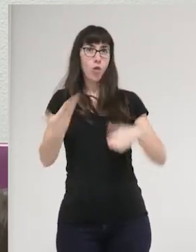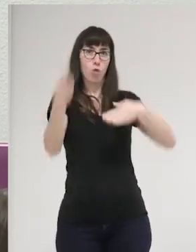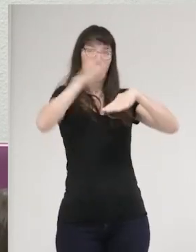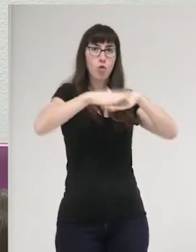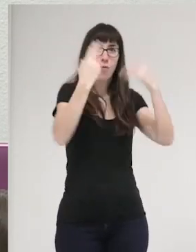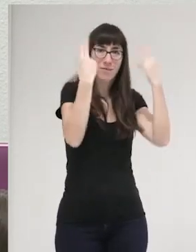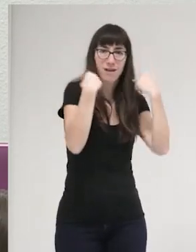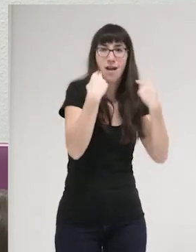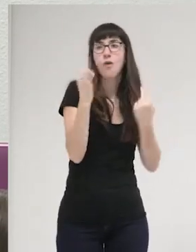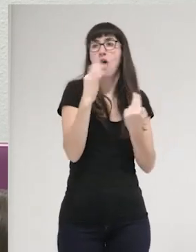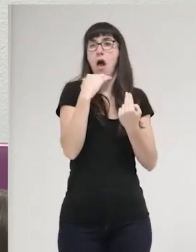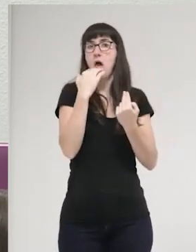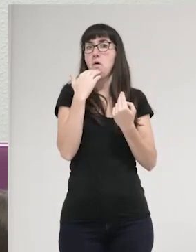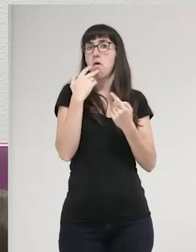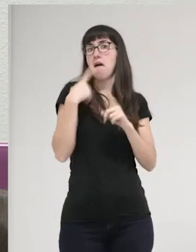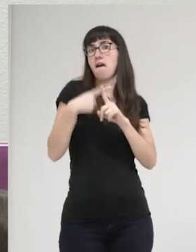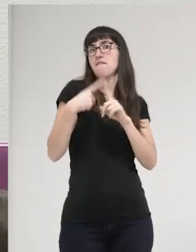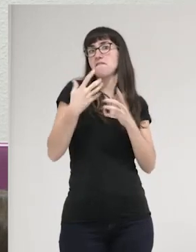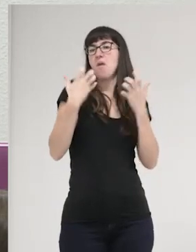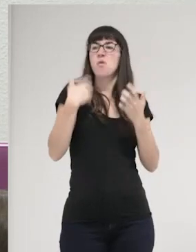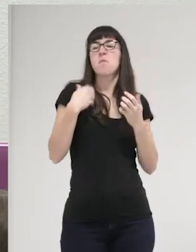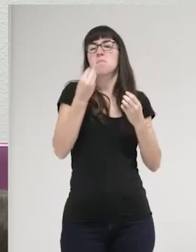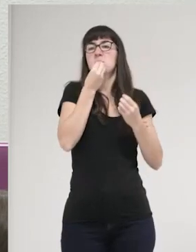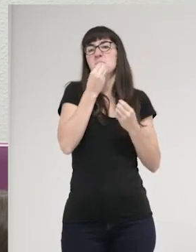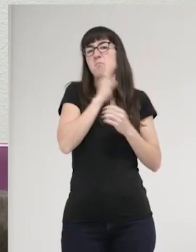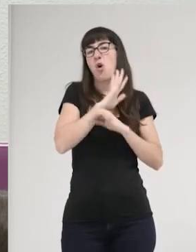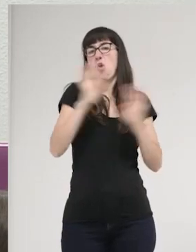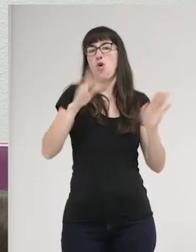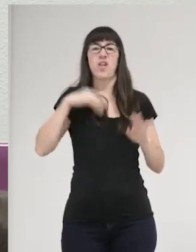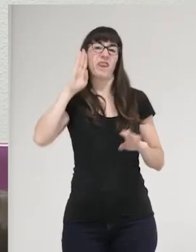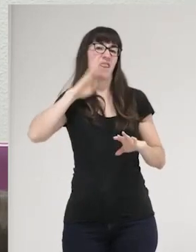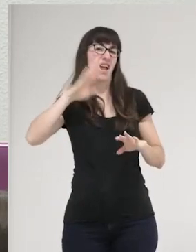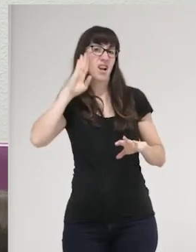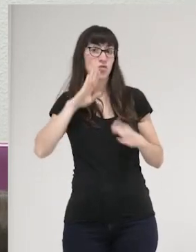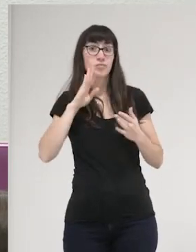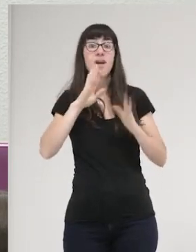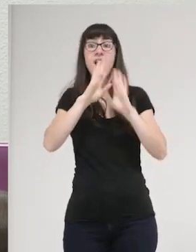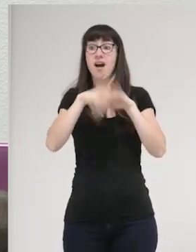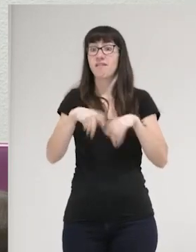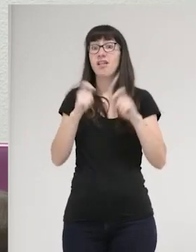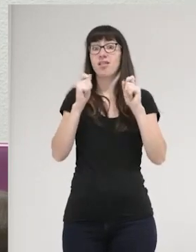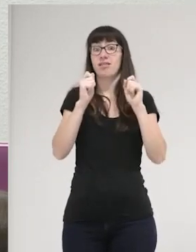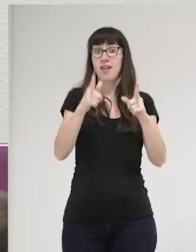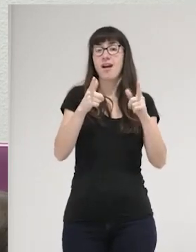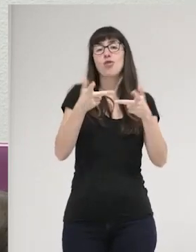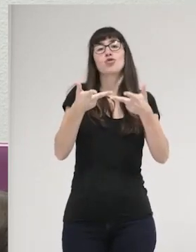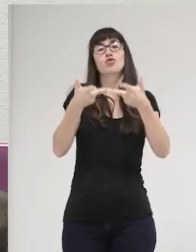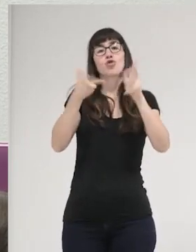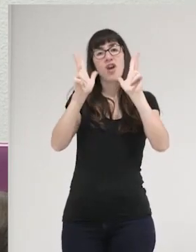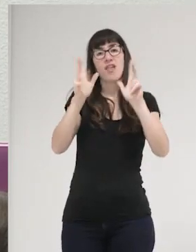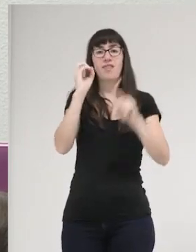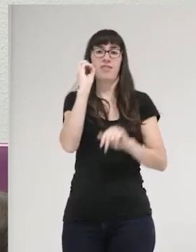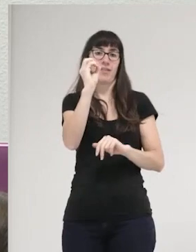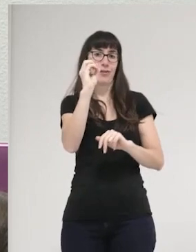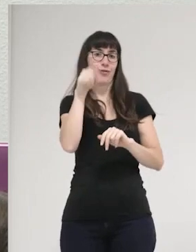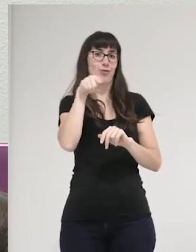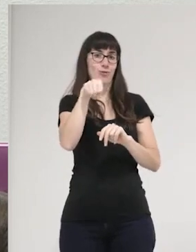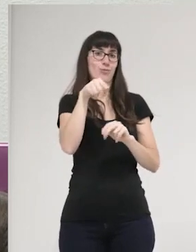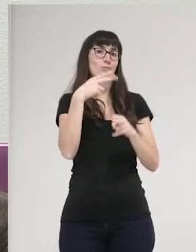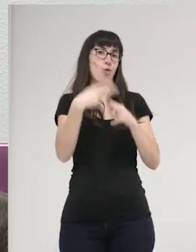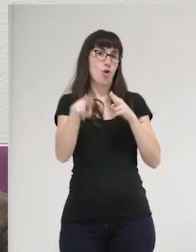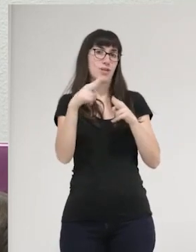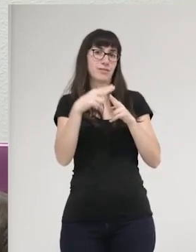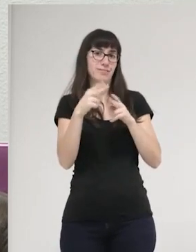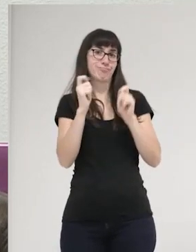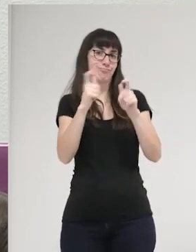prerrogativa le sale más a cuenta delinquir, ha sido lo que ha favorecido, por ejemplo, las políticas de tolerancia cero. Las políticas de tolerancia